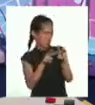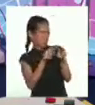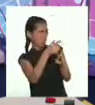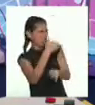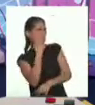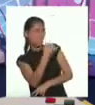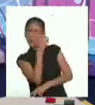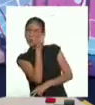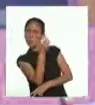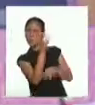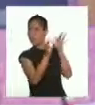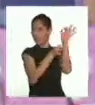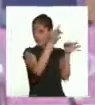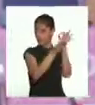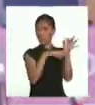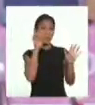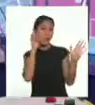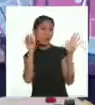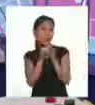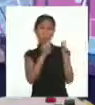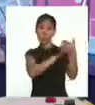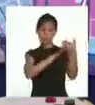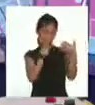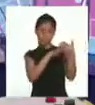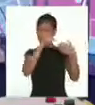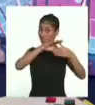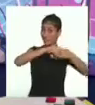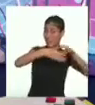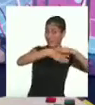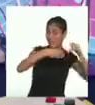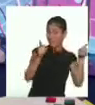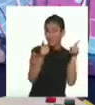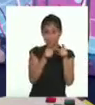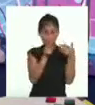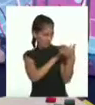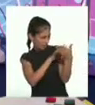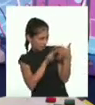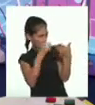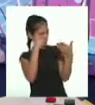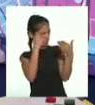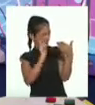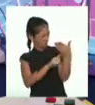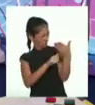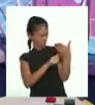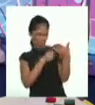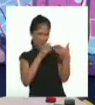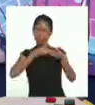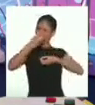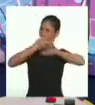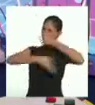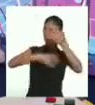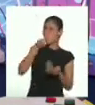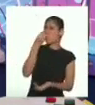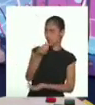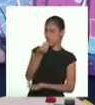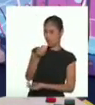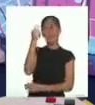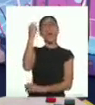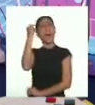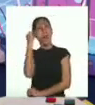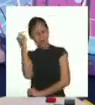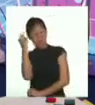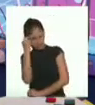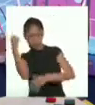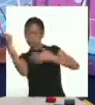problema o situación. Por ejemplo, cuando leemos esta leyenda y pensamos en por qué la cuentan, se nos ocurren